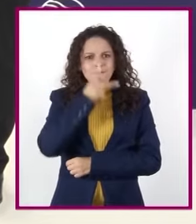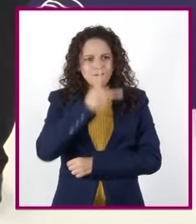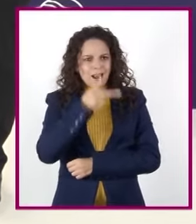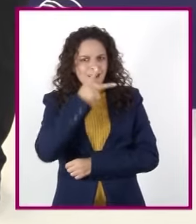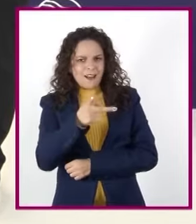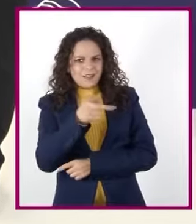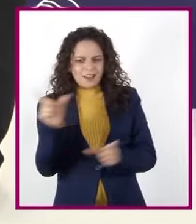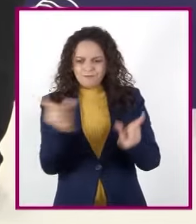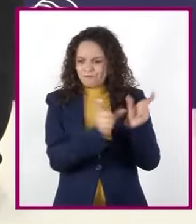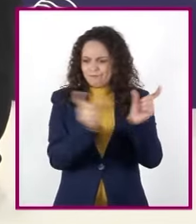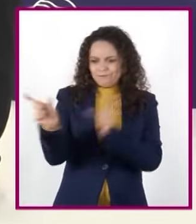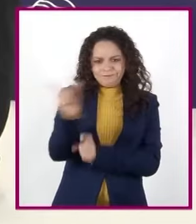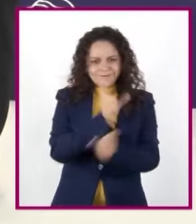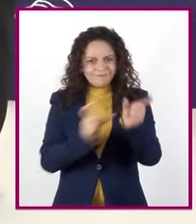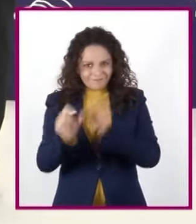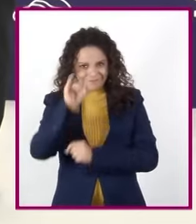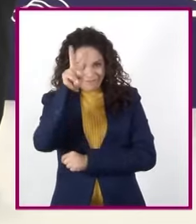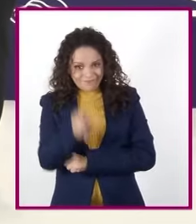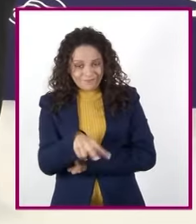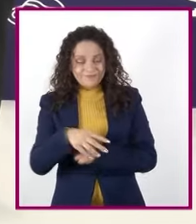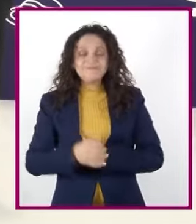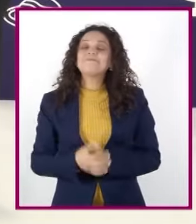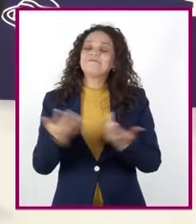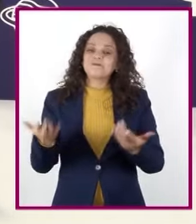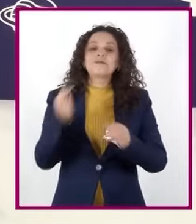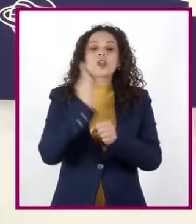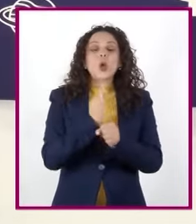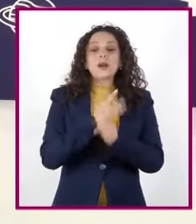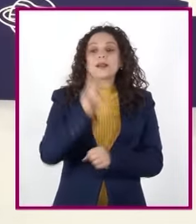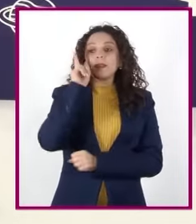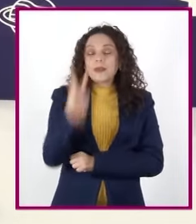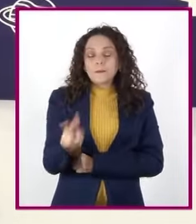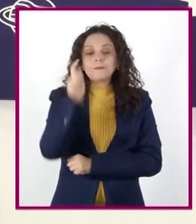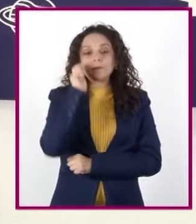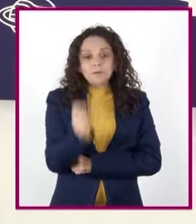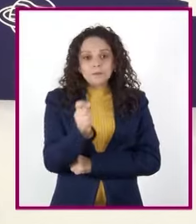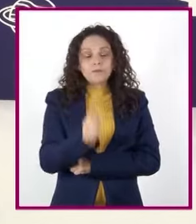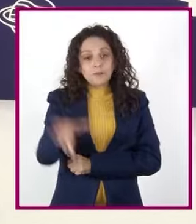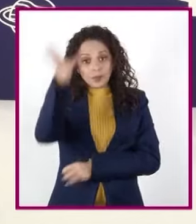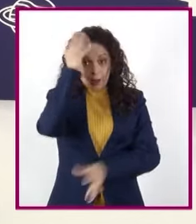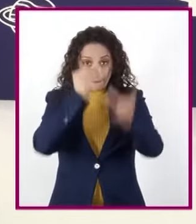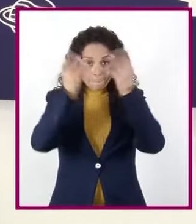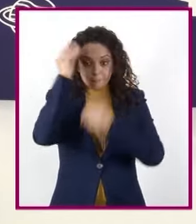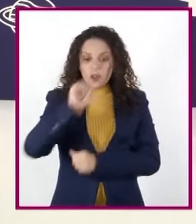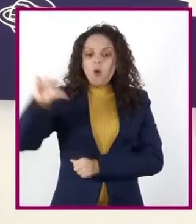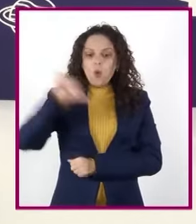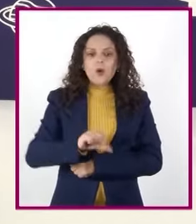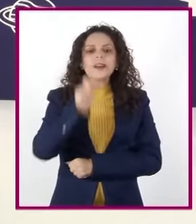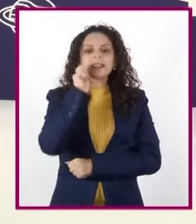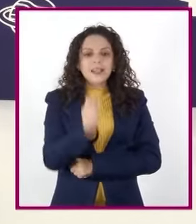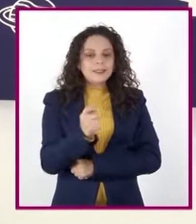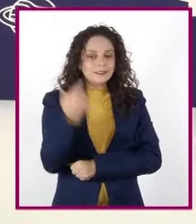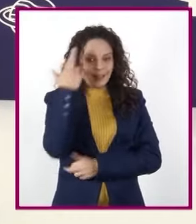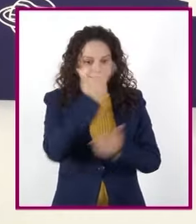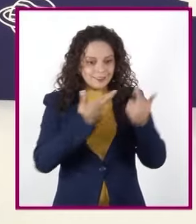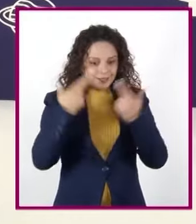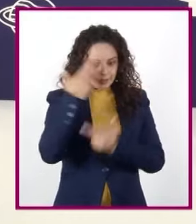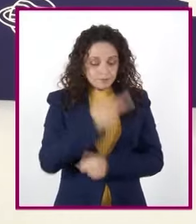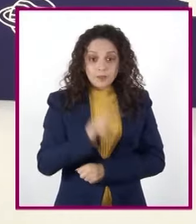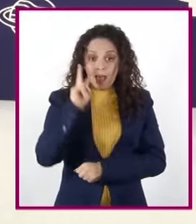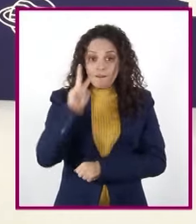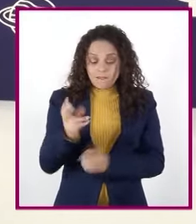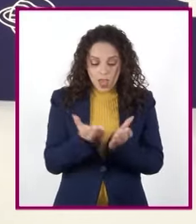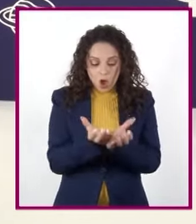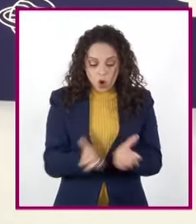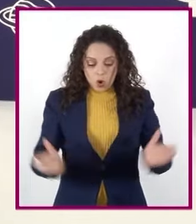¿cierto? Bueno, ahora es tiempo de que allá en casa verifiquemos los aprendizajes de hoy. En esta copa tenemos